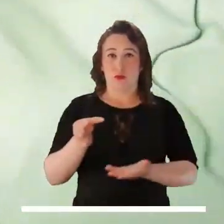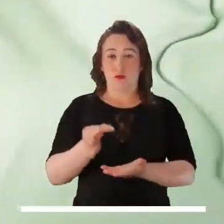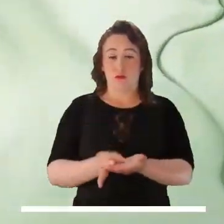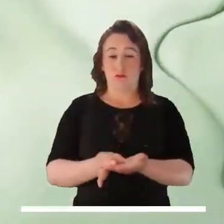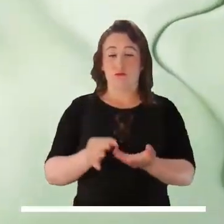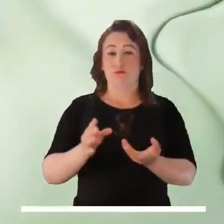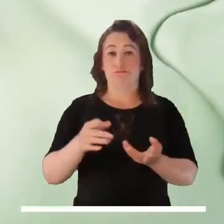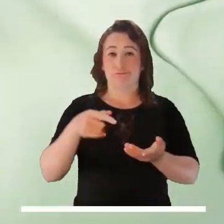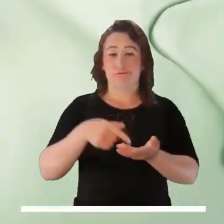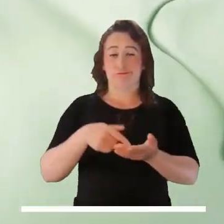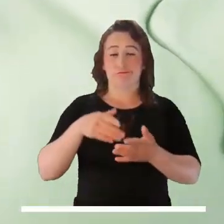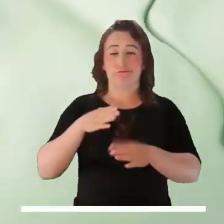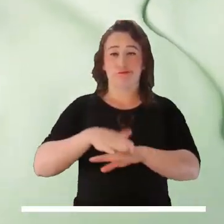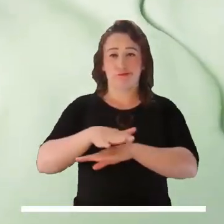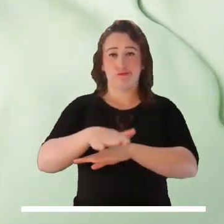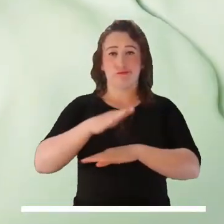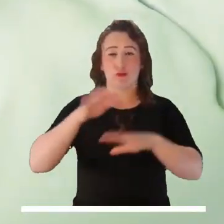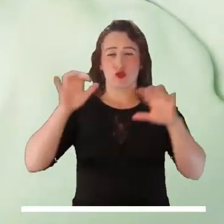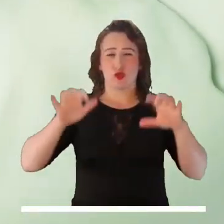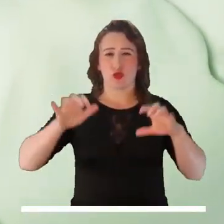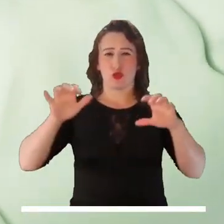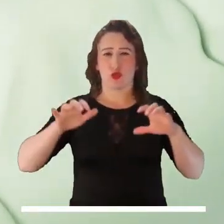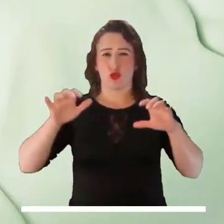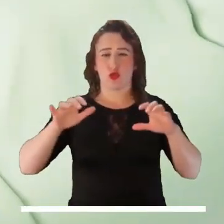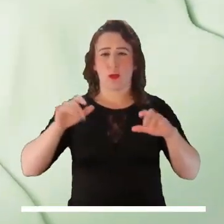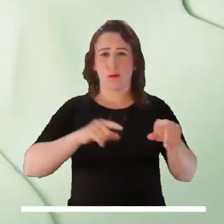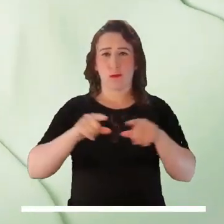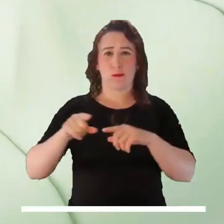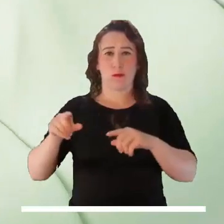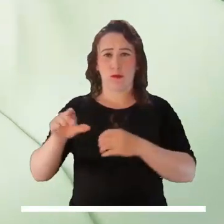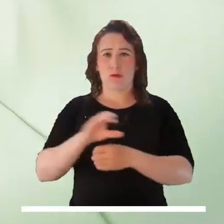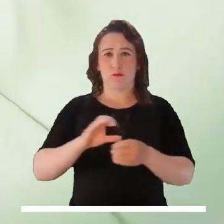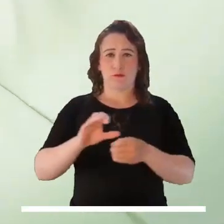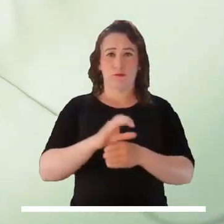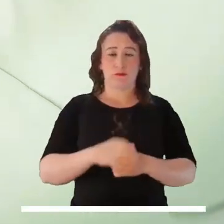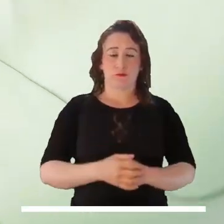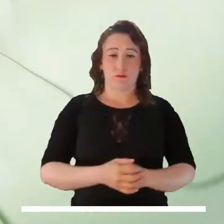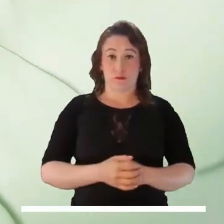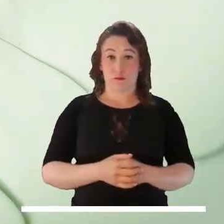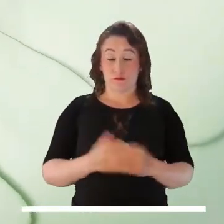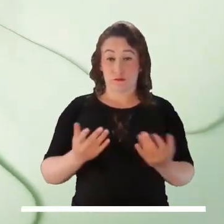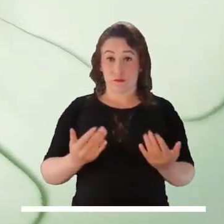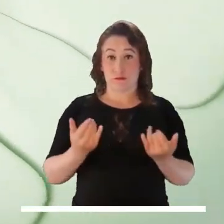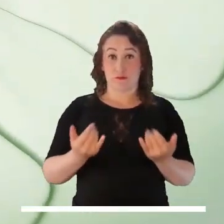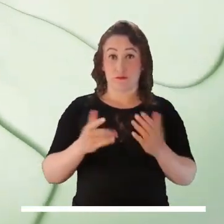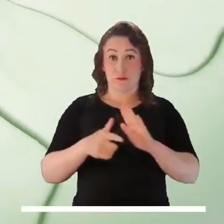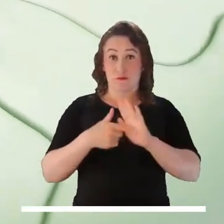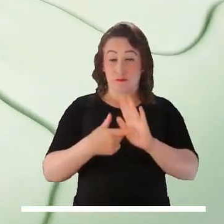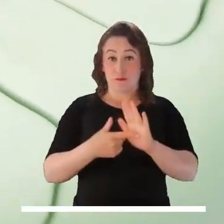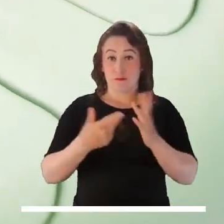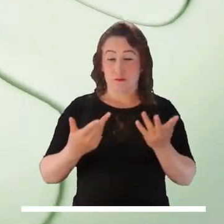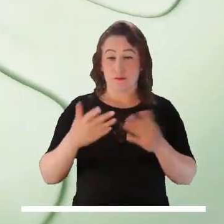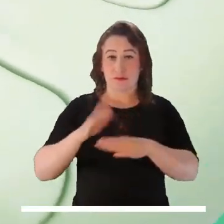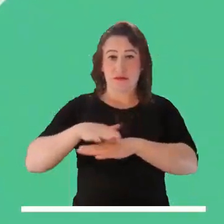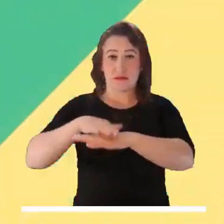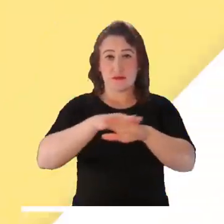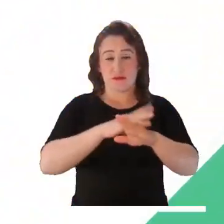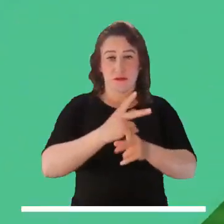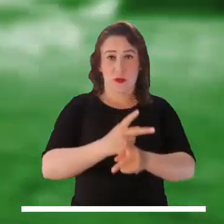Algunas cadenas de nubes se esperan en la capital, por lo que es posible que se presenten lluvias aisladas en la ciudad.